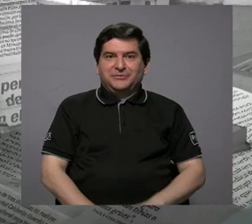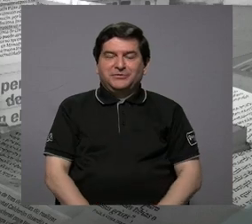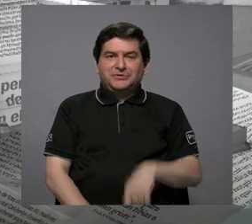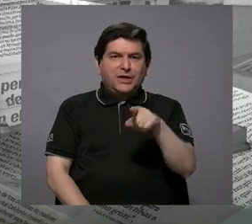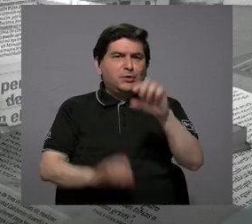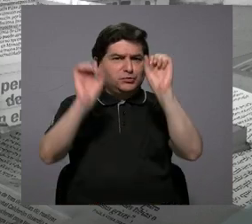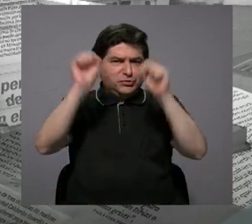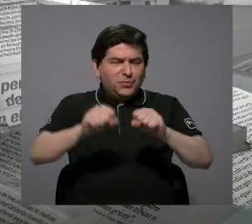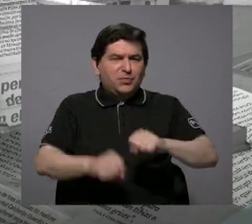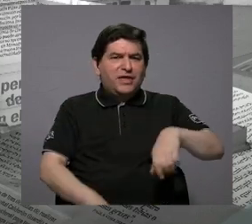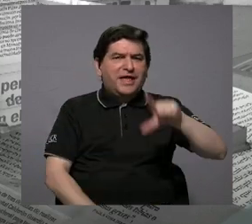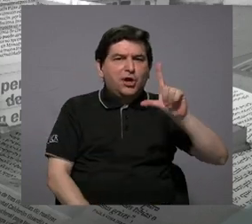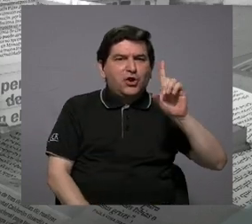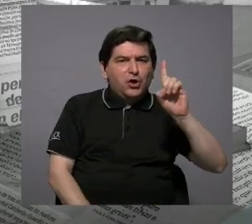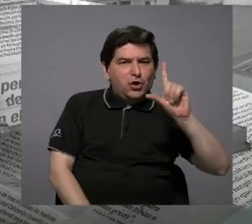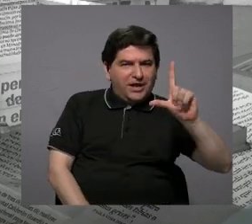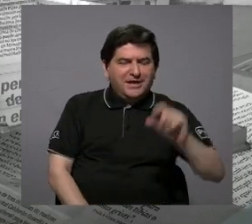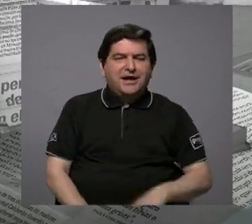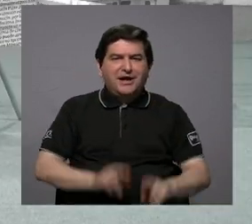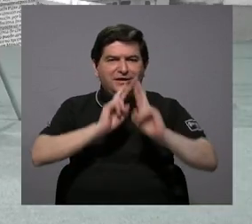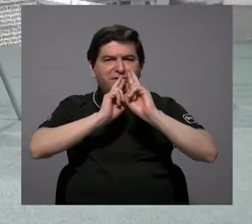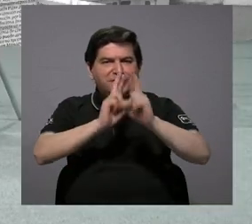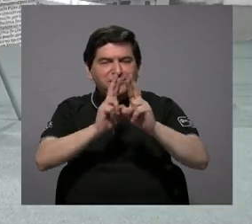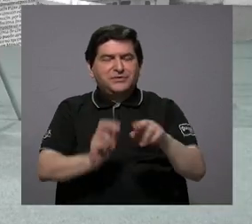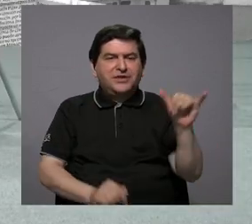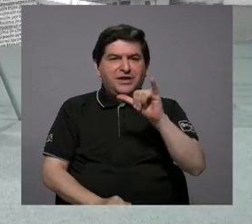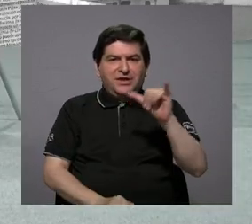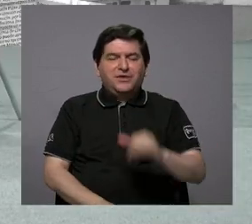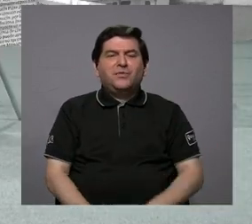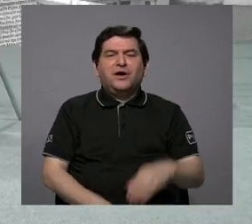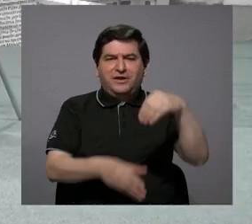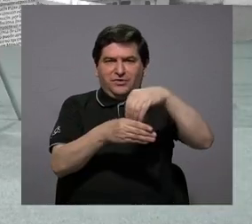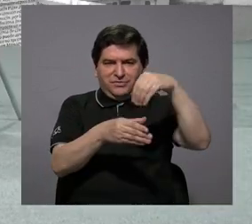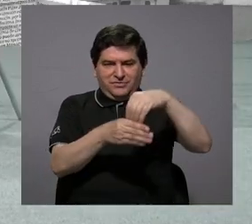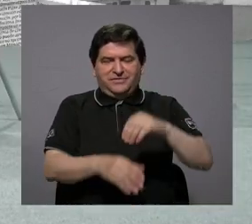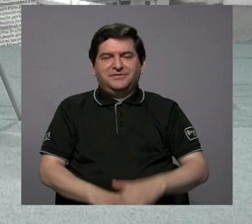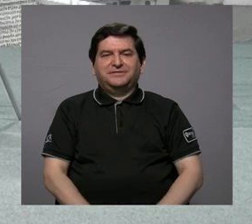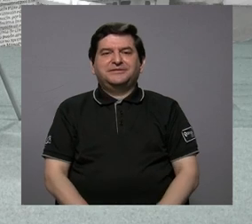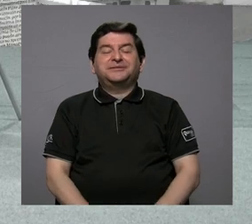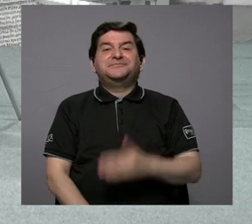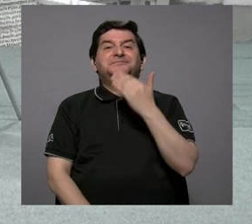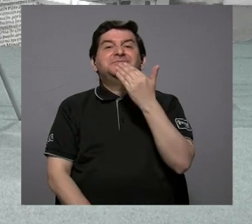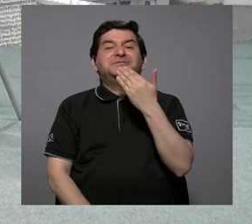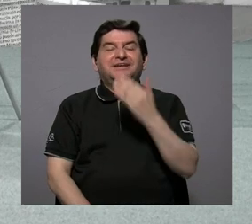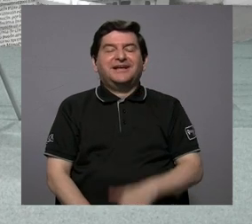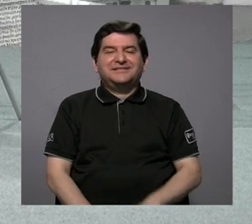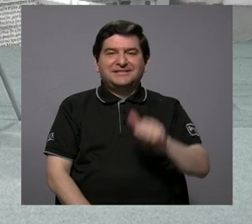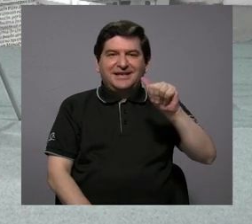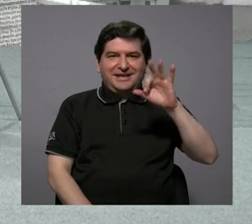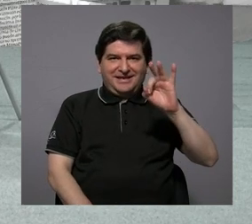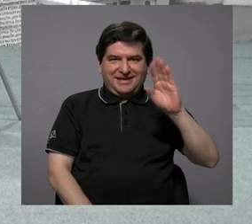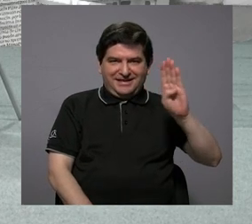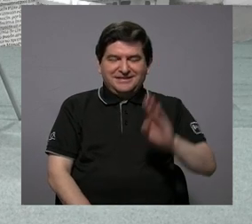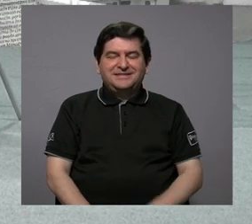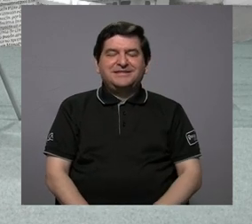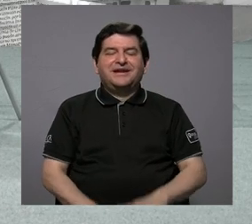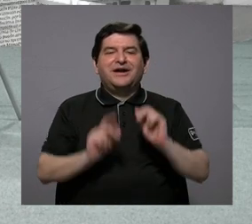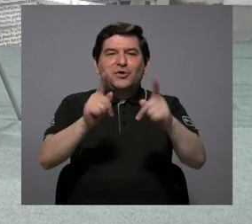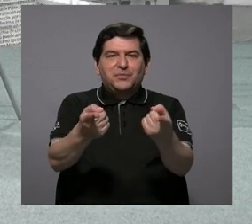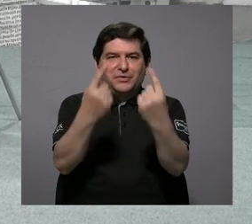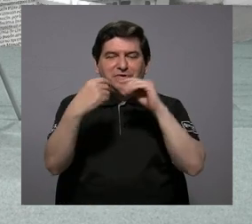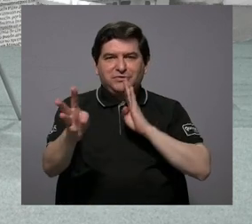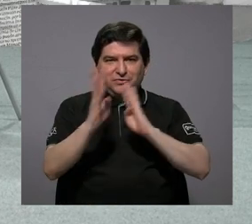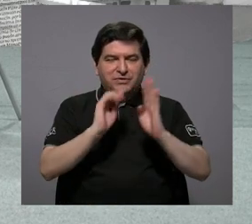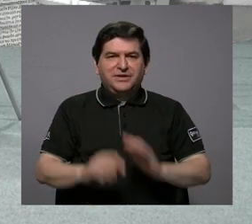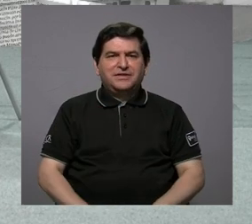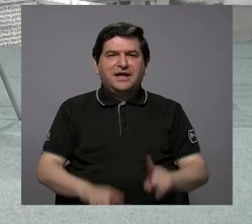usted, Leonora, nos pueda responder y también usted nos aporte. Bueno, muchas gracias Alejandra por la oportunidad de venir a conversar con